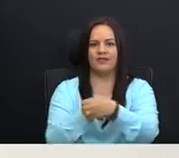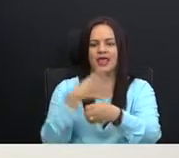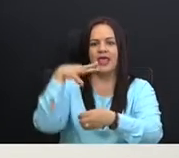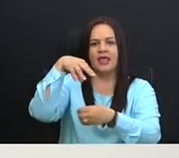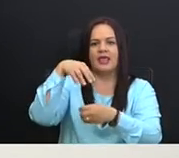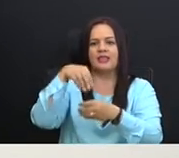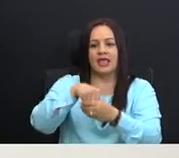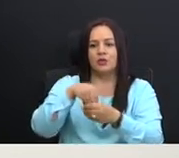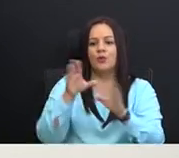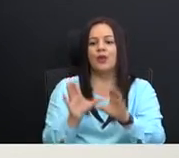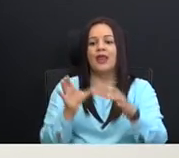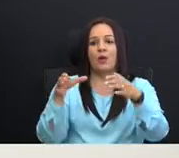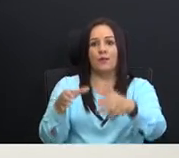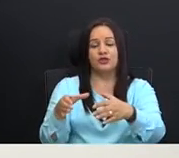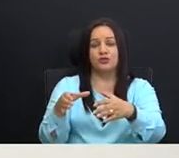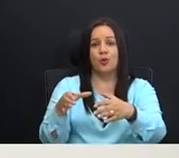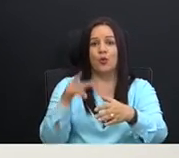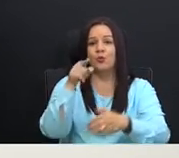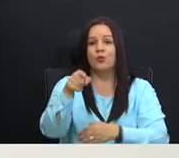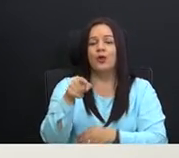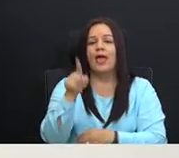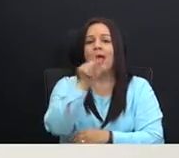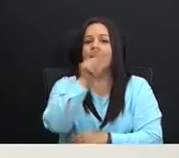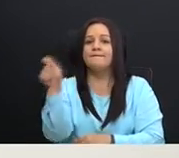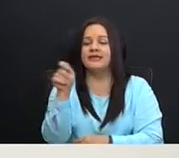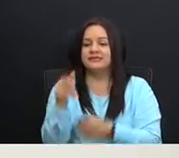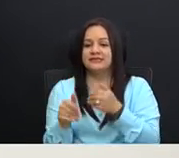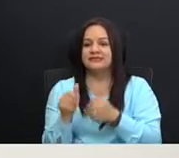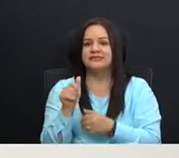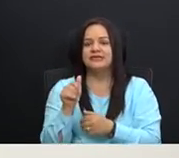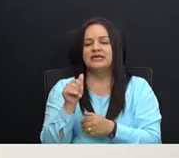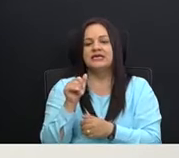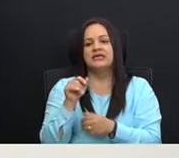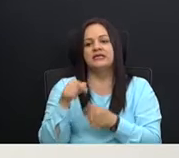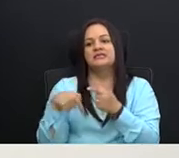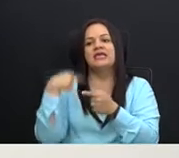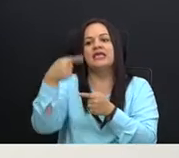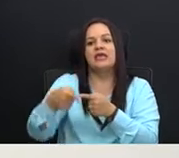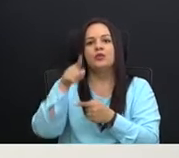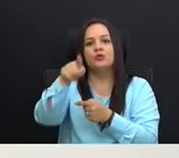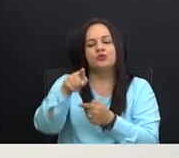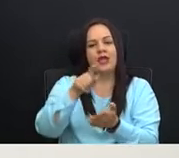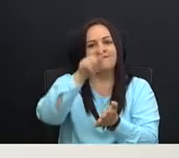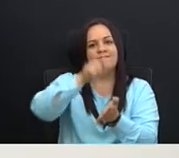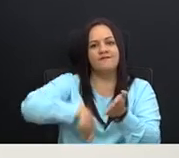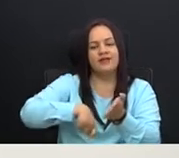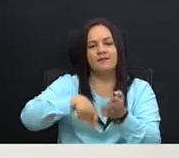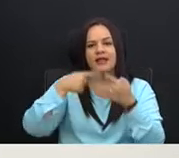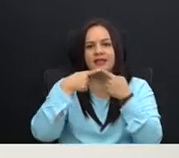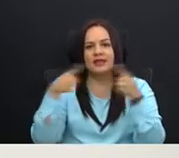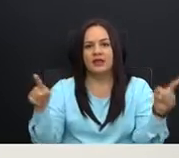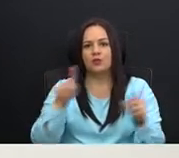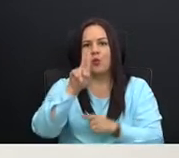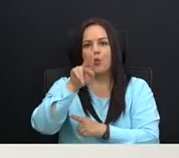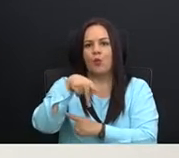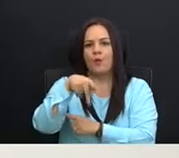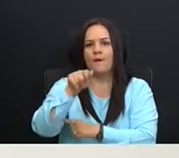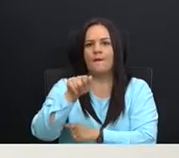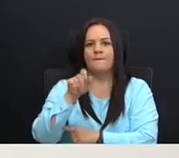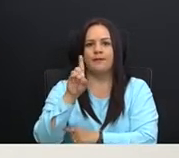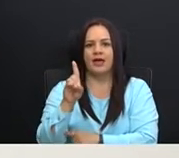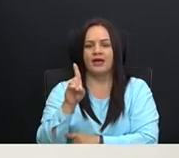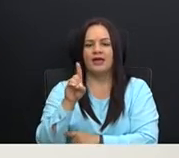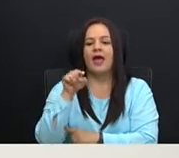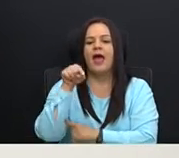en esa comisión, al mes siguiente, usted firma el decreto de lupat, donde estaba, en realidad,